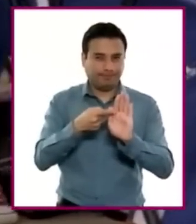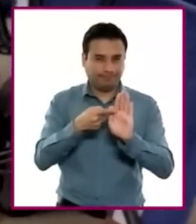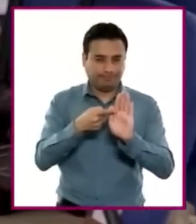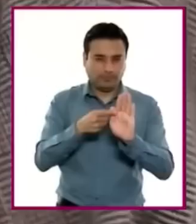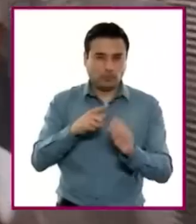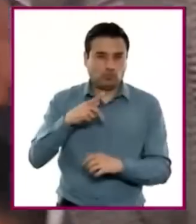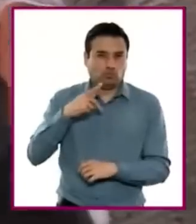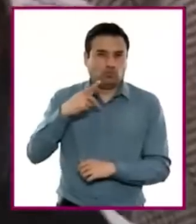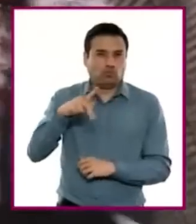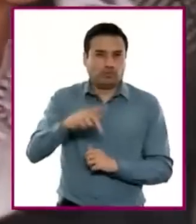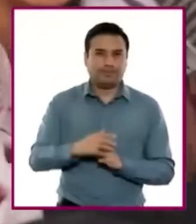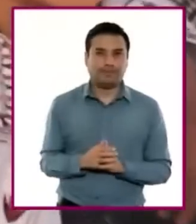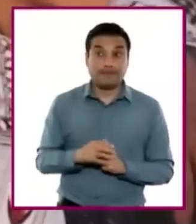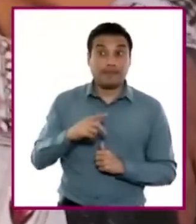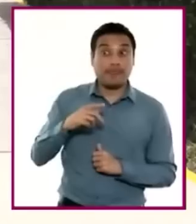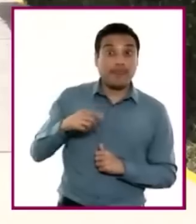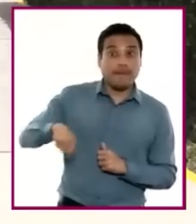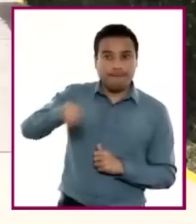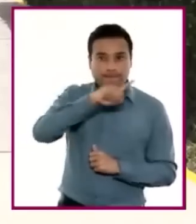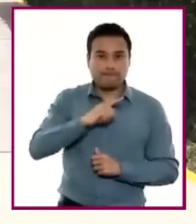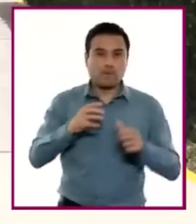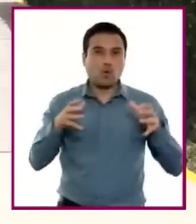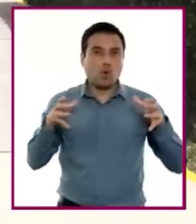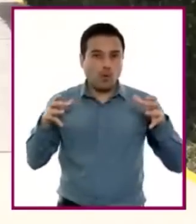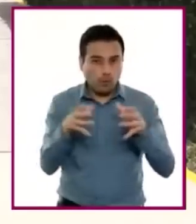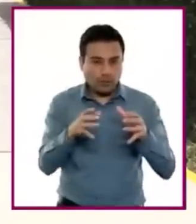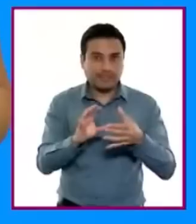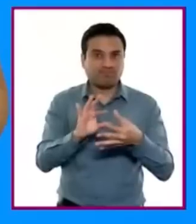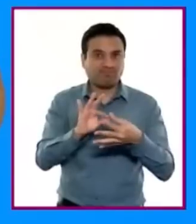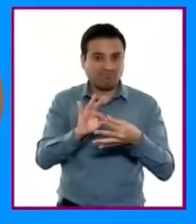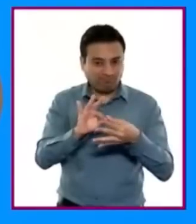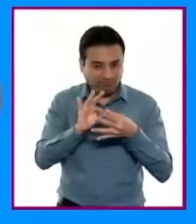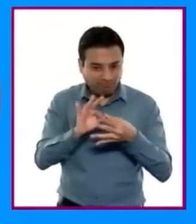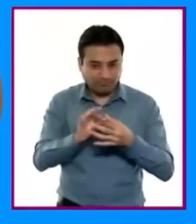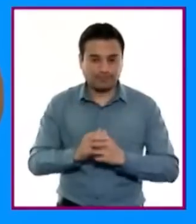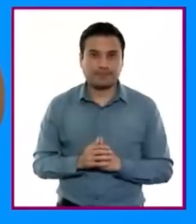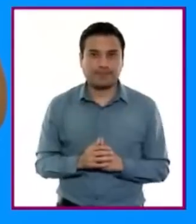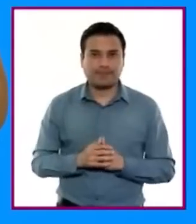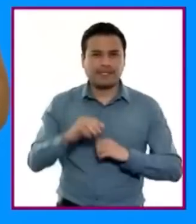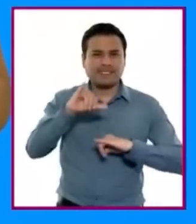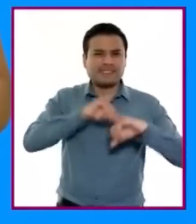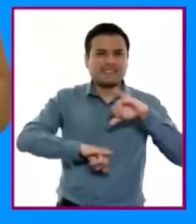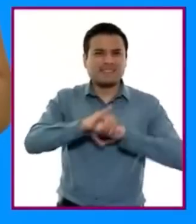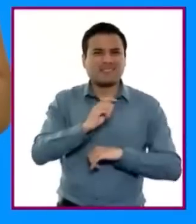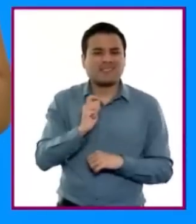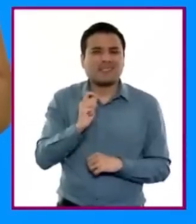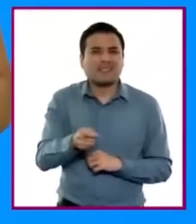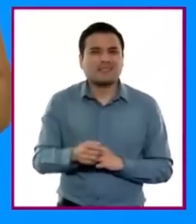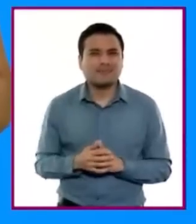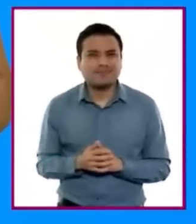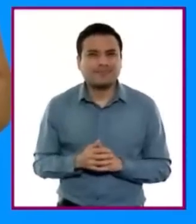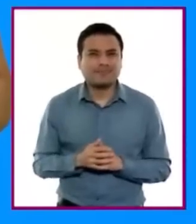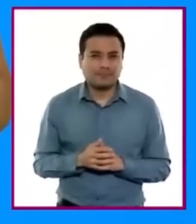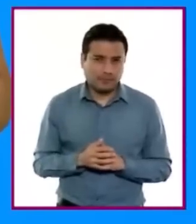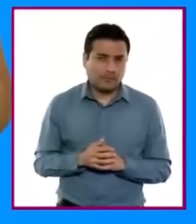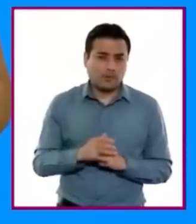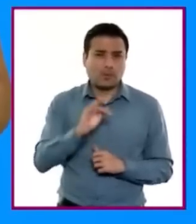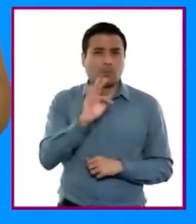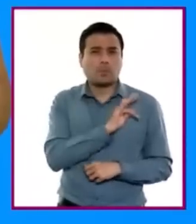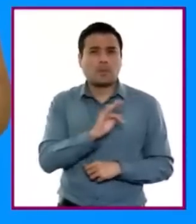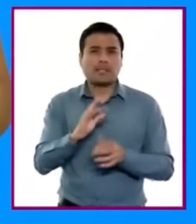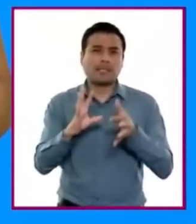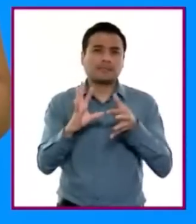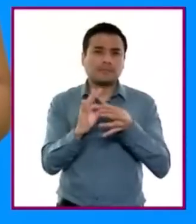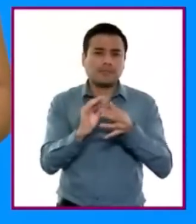determinan la pertenencia a una comunidad o un grupo social. Las ciencias son construcciones que permiten explicar la realidad